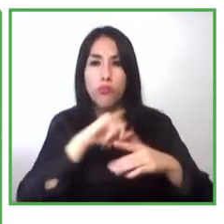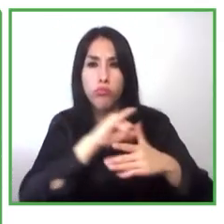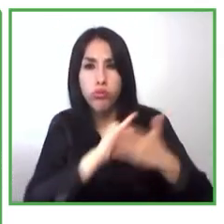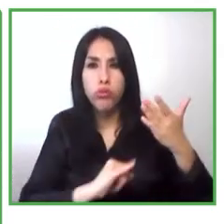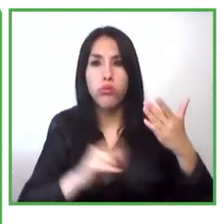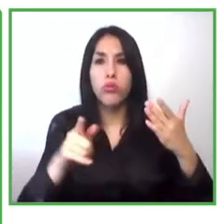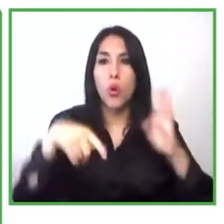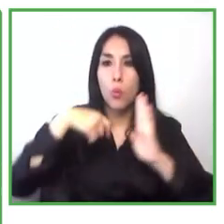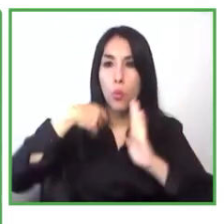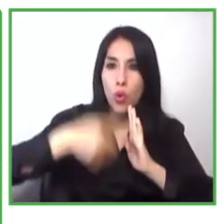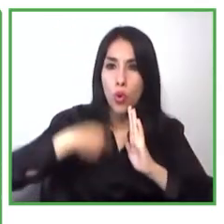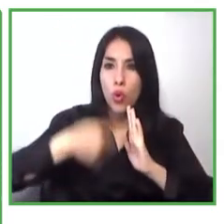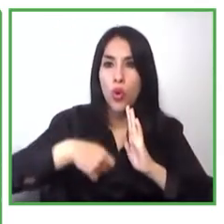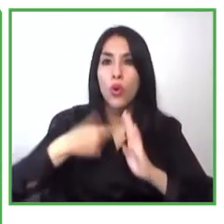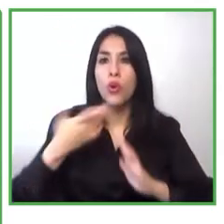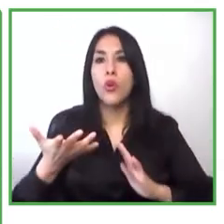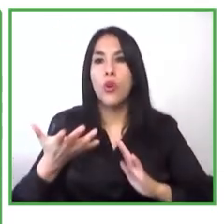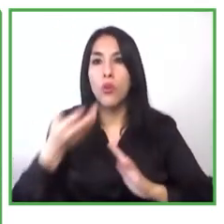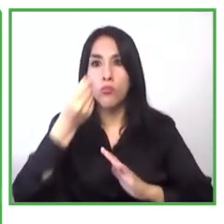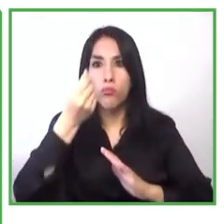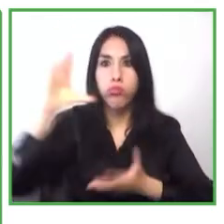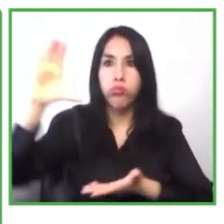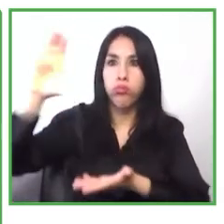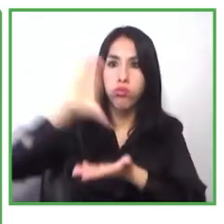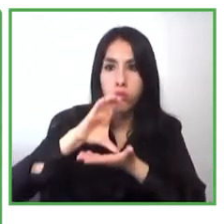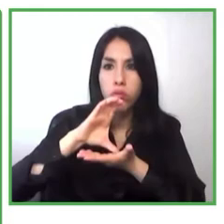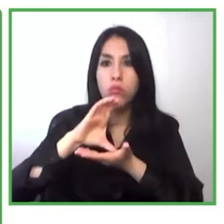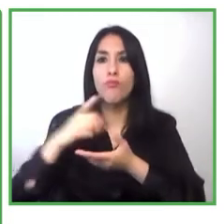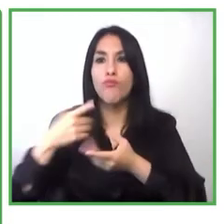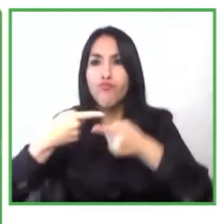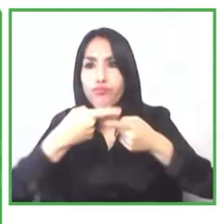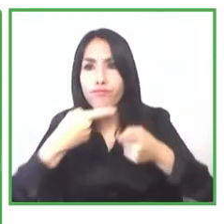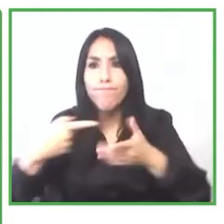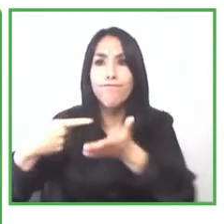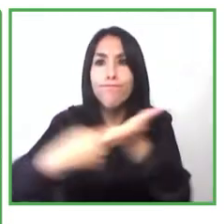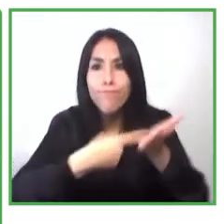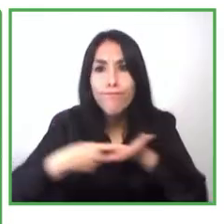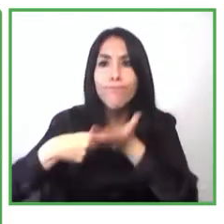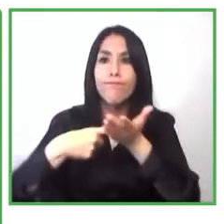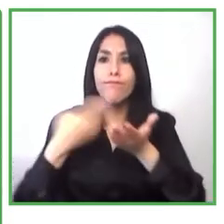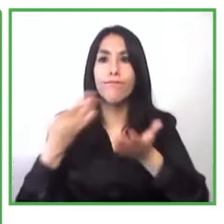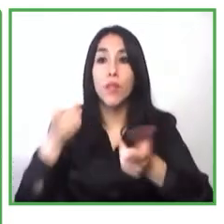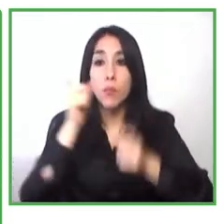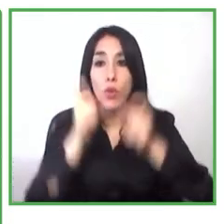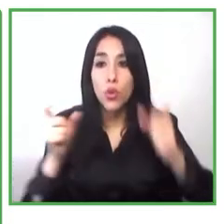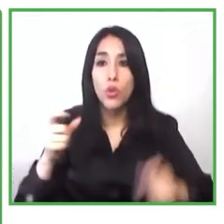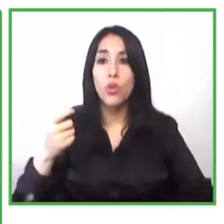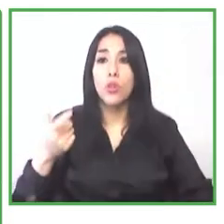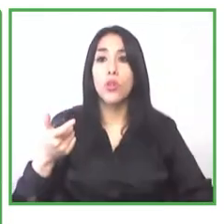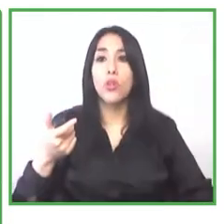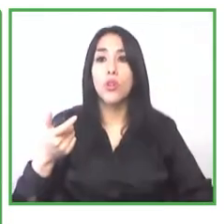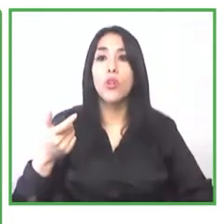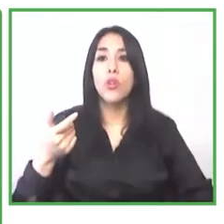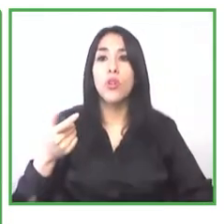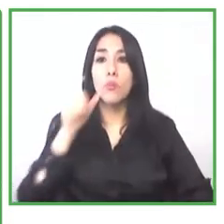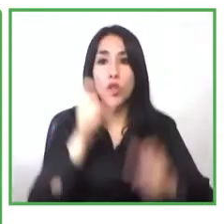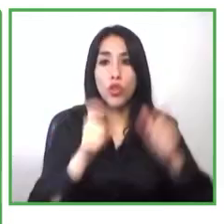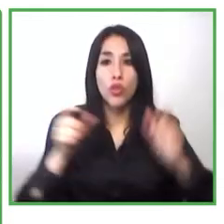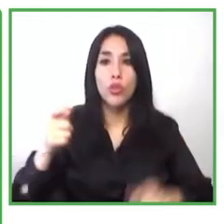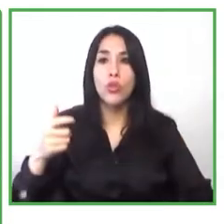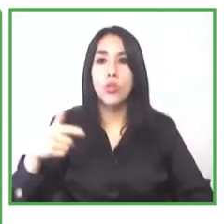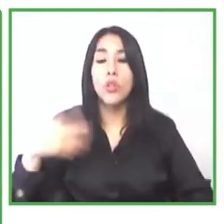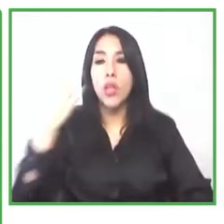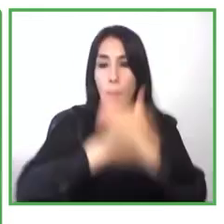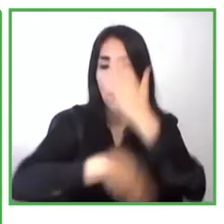ingresos, emprendimiento y empleabilidad para personas mayores y personas con discapacidad, que son las poblaciones priorizadas por